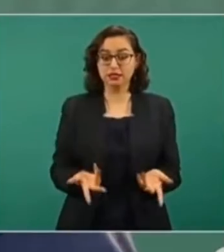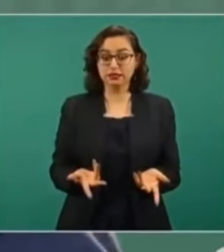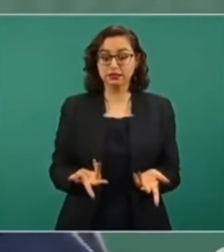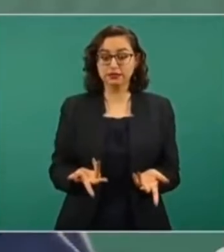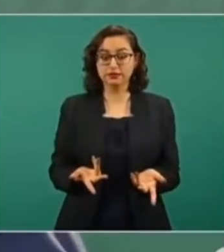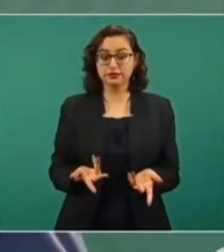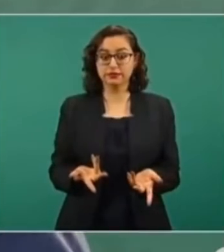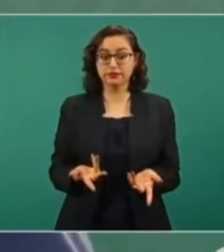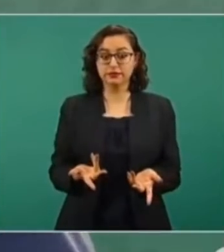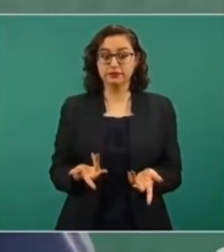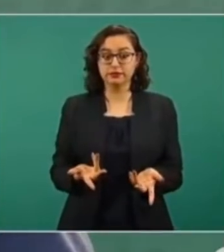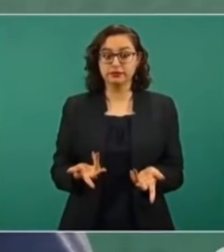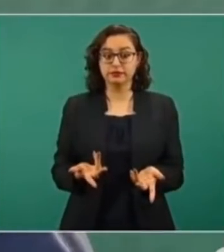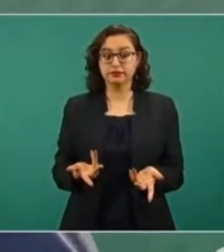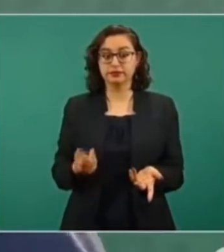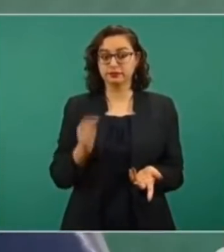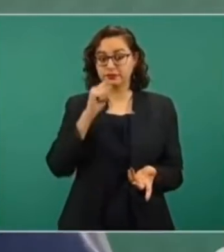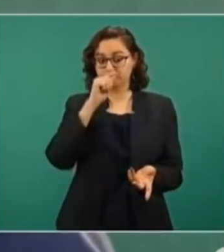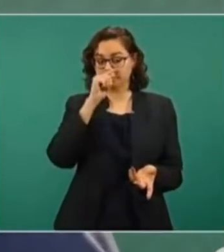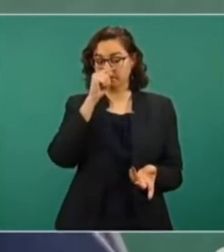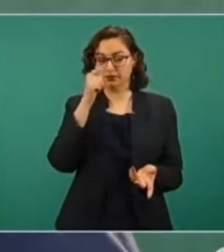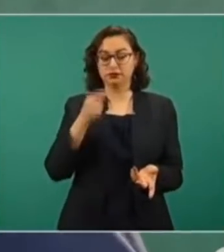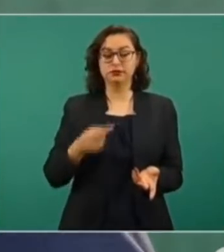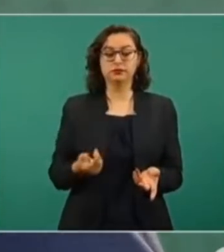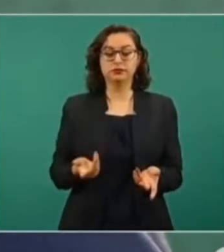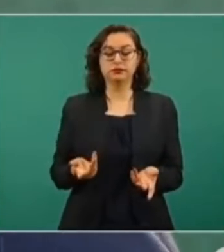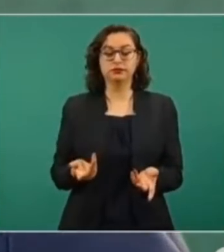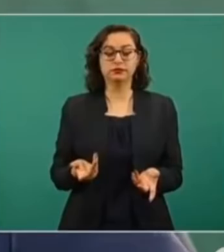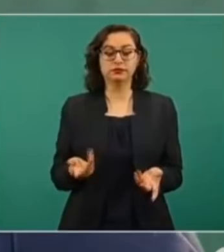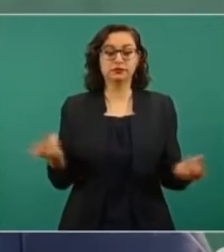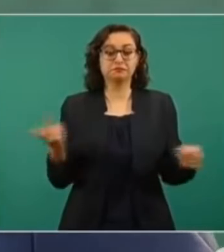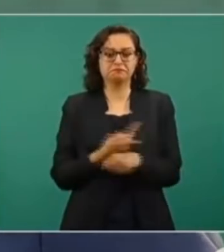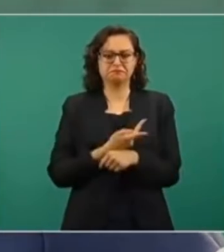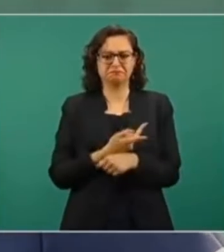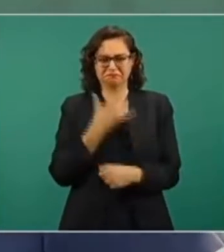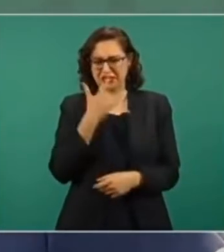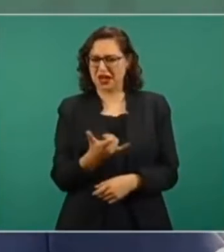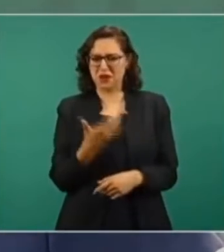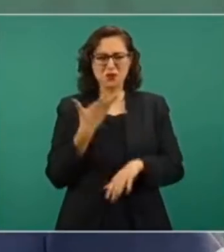resultan atípicas.